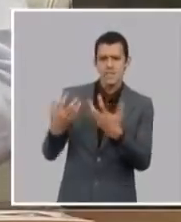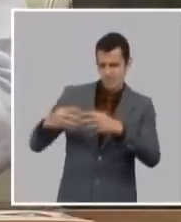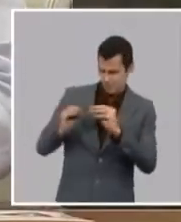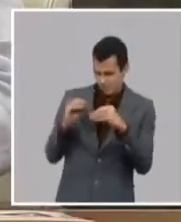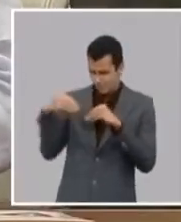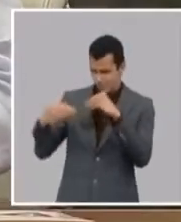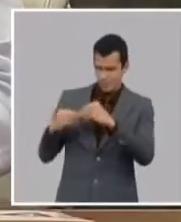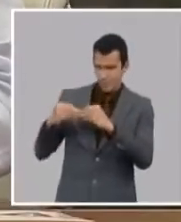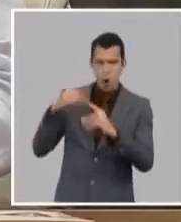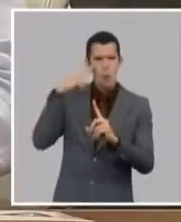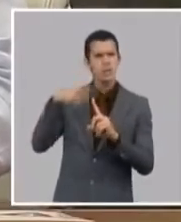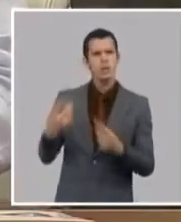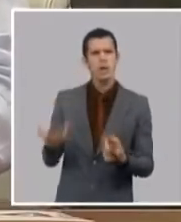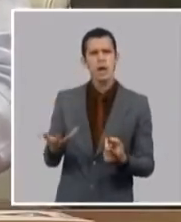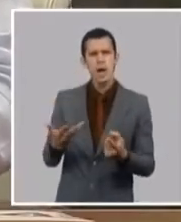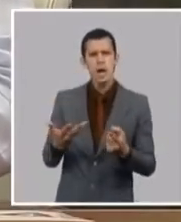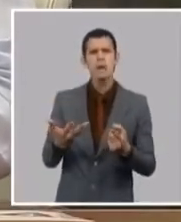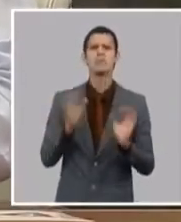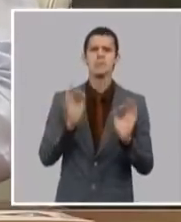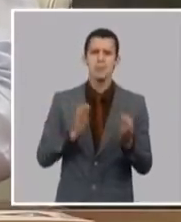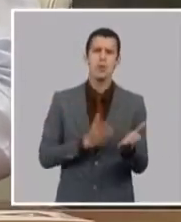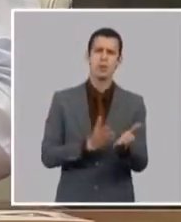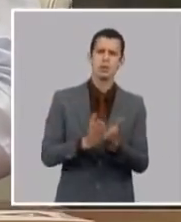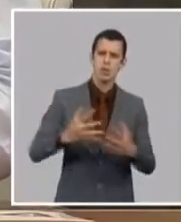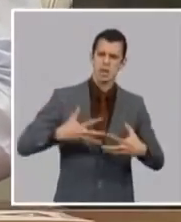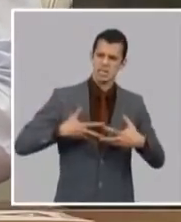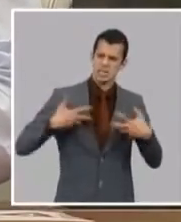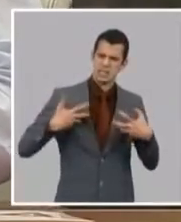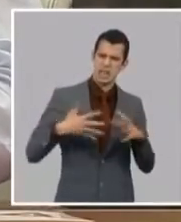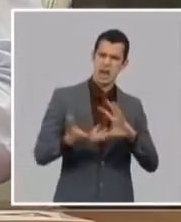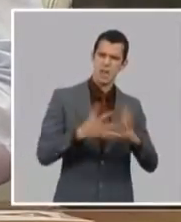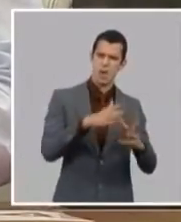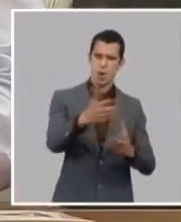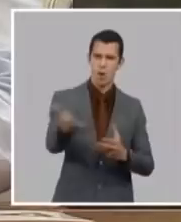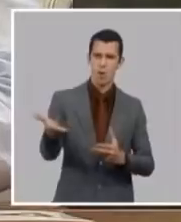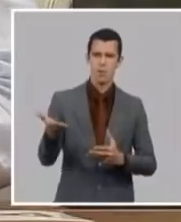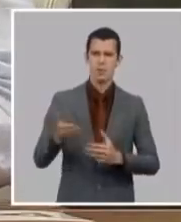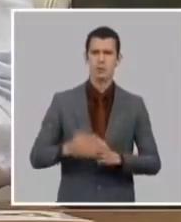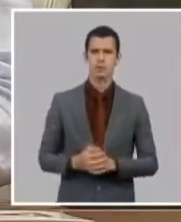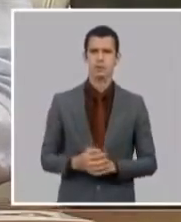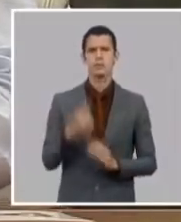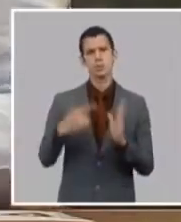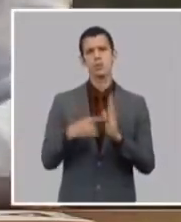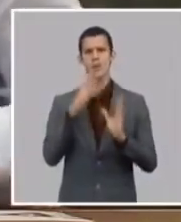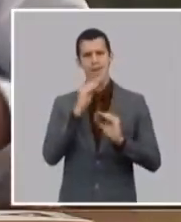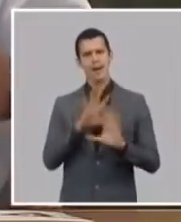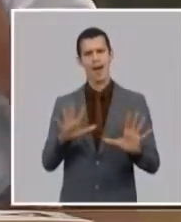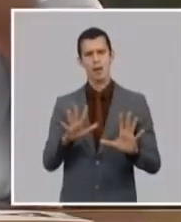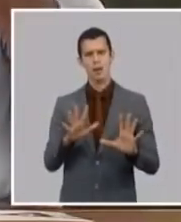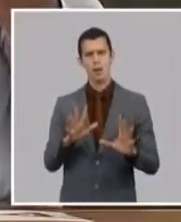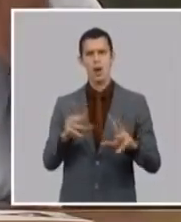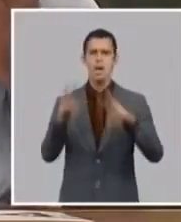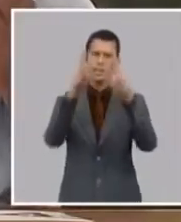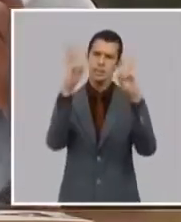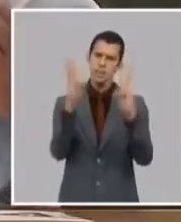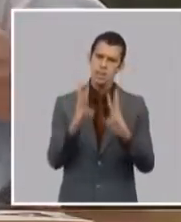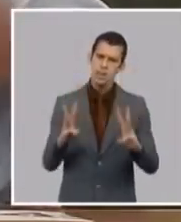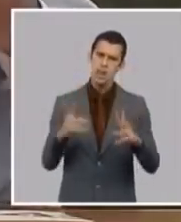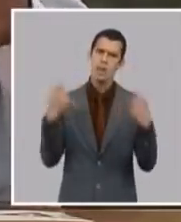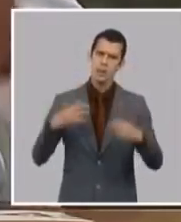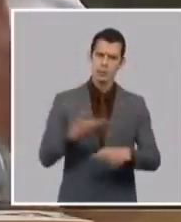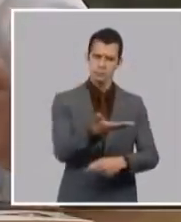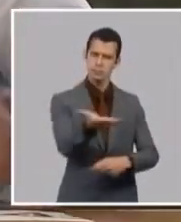de la sociedad cubana de la necesidad de usar internet pero siempre lo hemos visto con una concepción humanista que internet tiene que ser